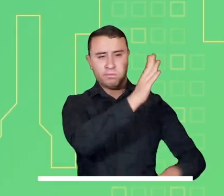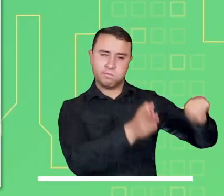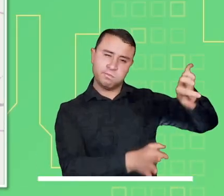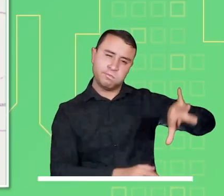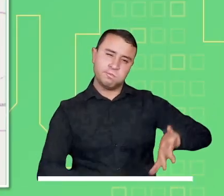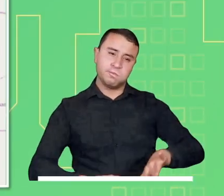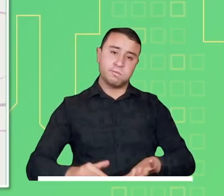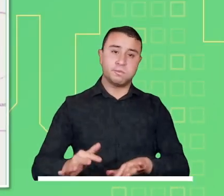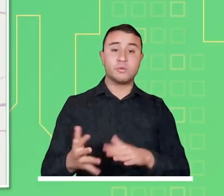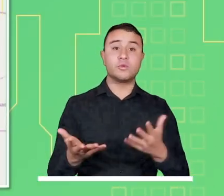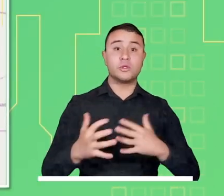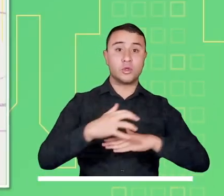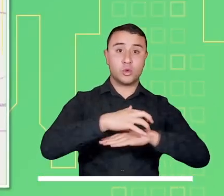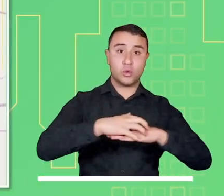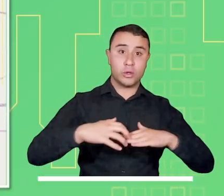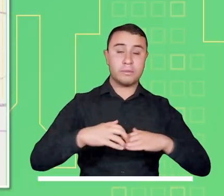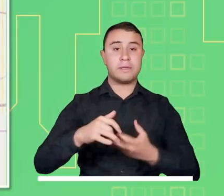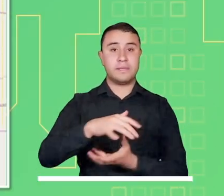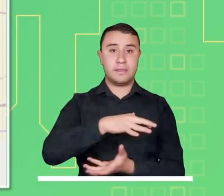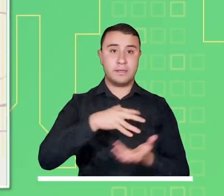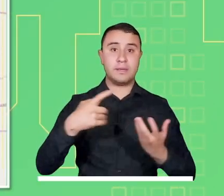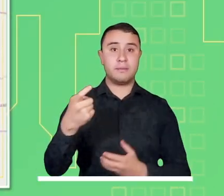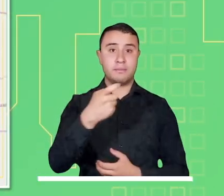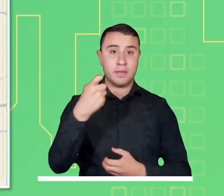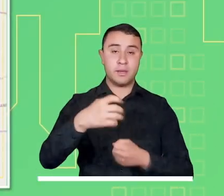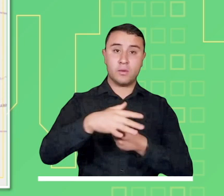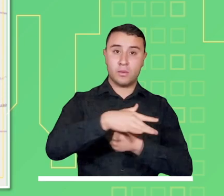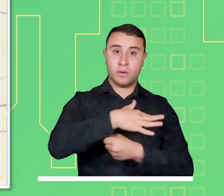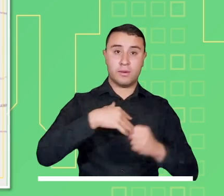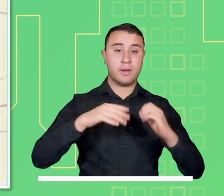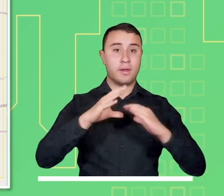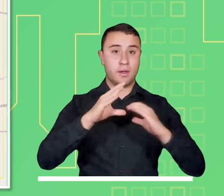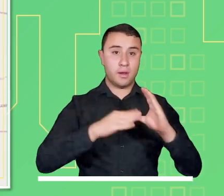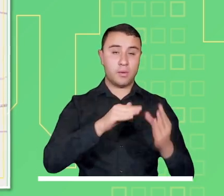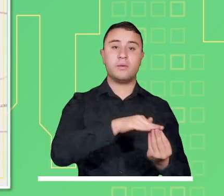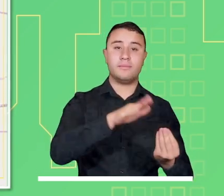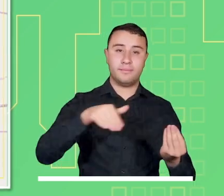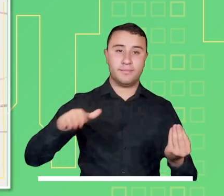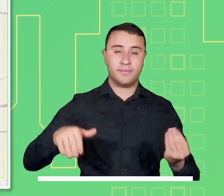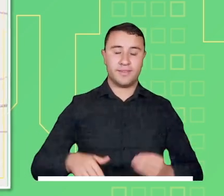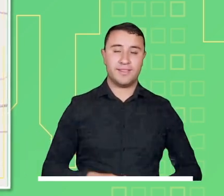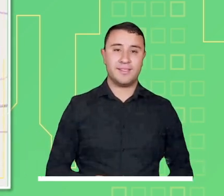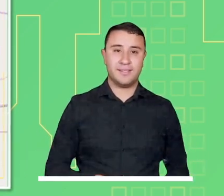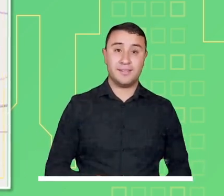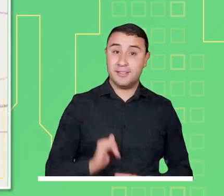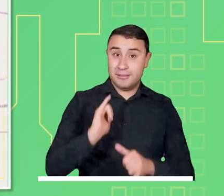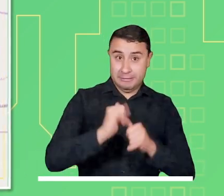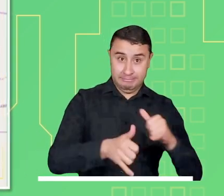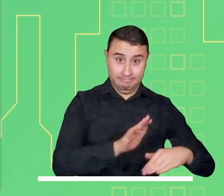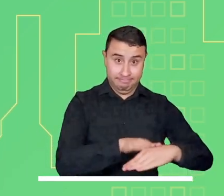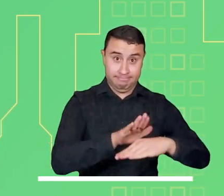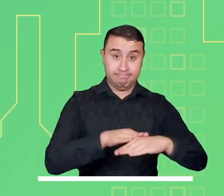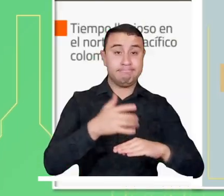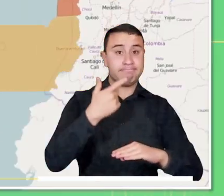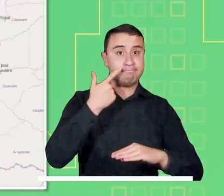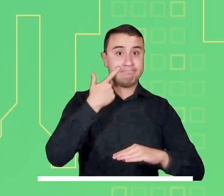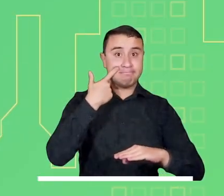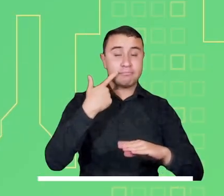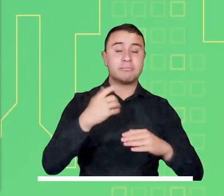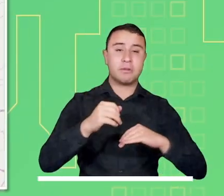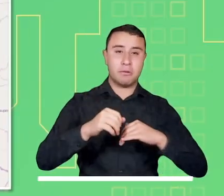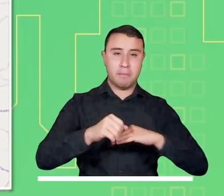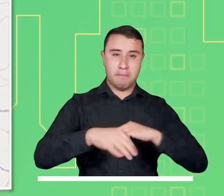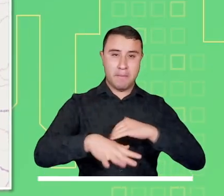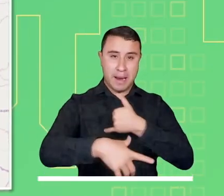Alta probabilidad de deslizamientos de tierra en zonas de Tolima, Santander, Meta, Cundinamarca, Cauca y Antioquia.